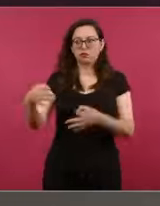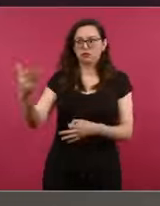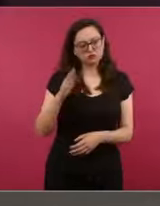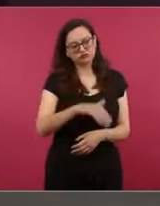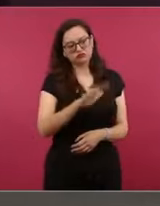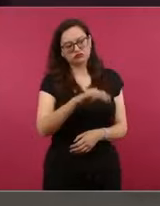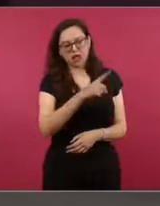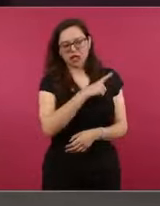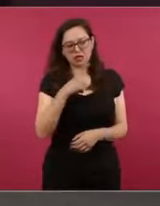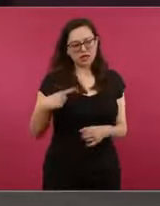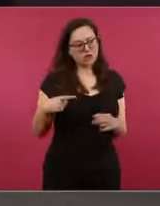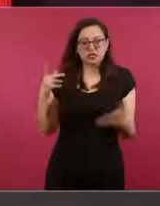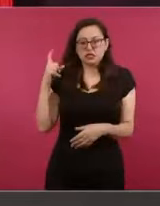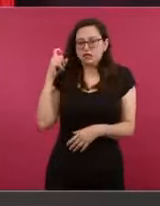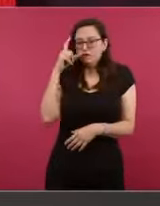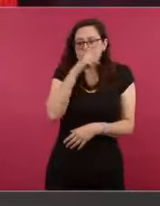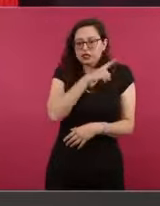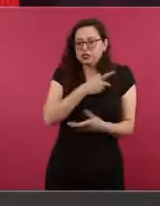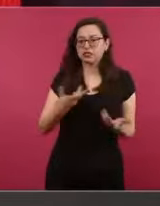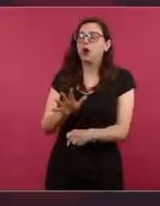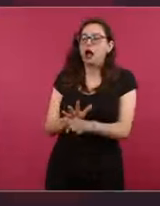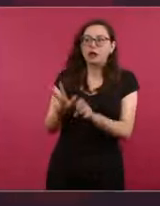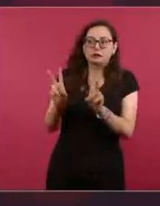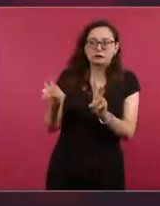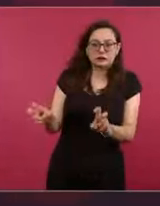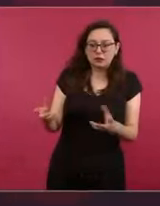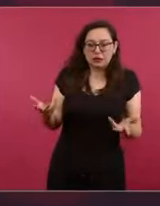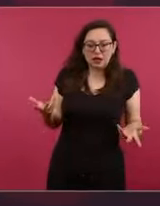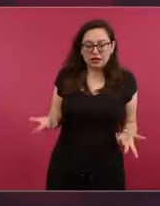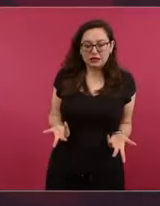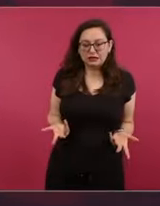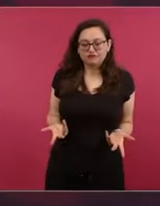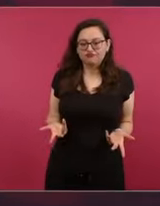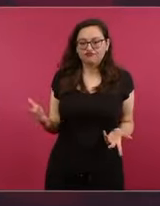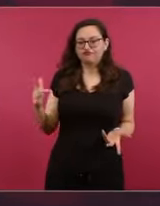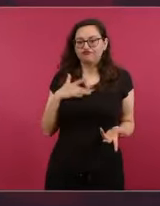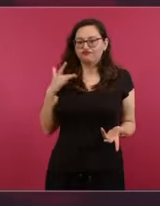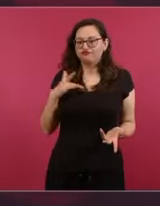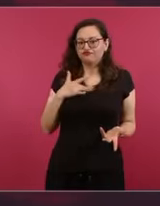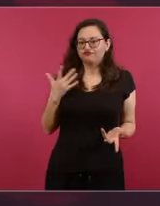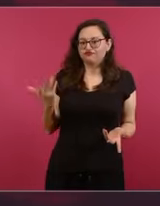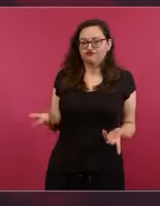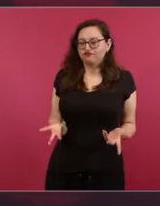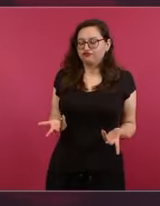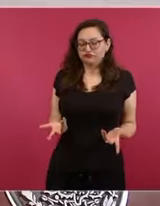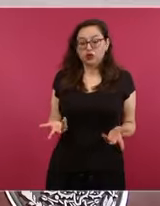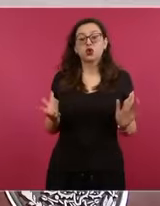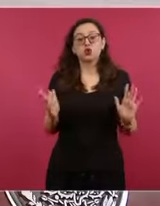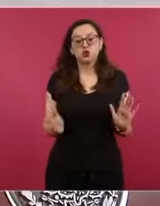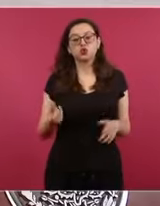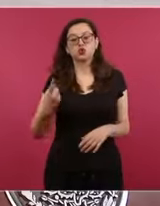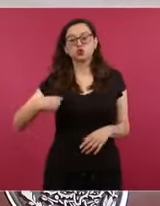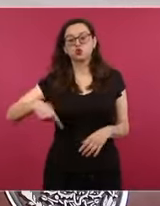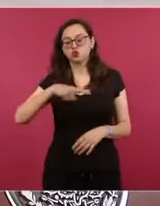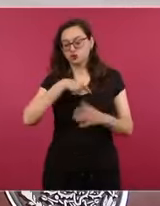está muy difícil, mucho muy difícil. Entonces, lo que vamos a hacer, ya mandamos el oficio, pero no